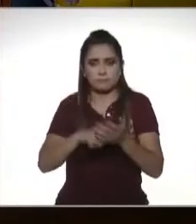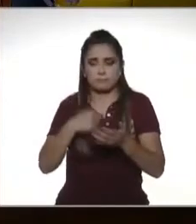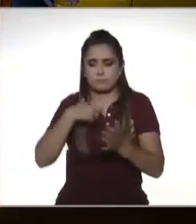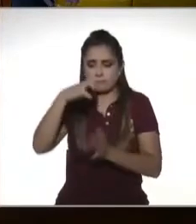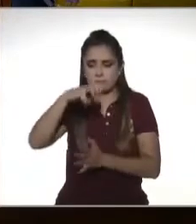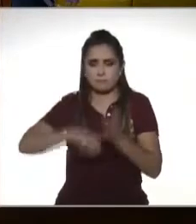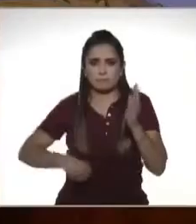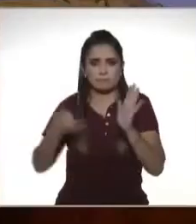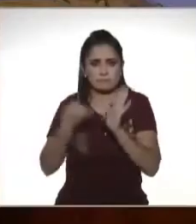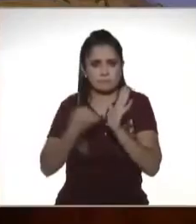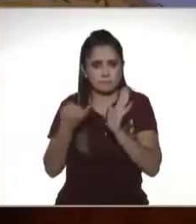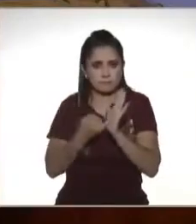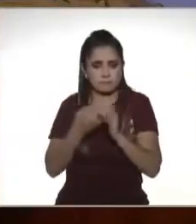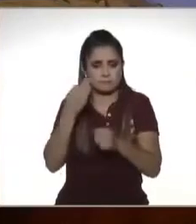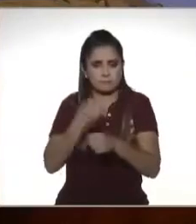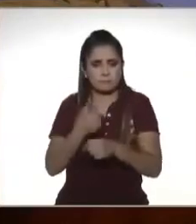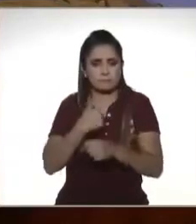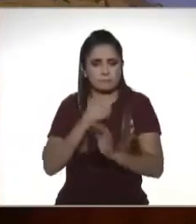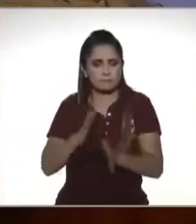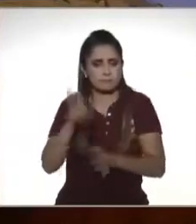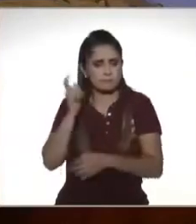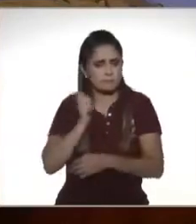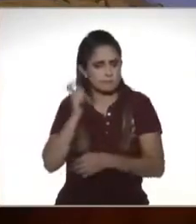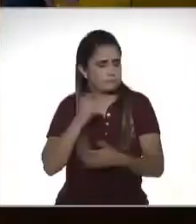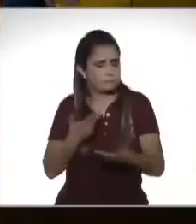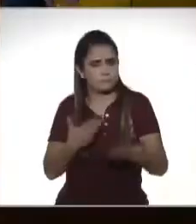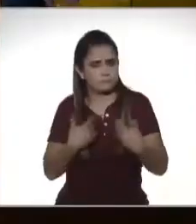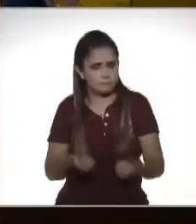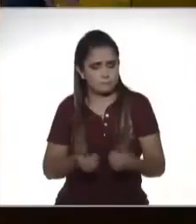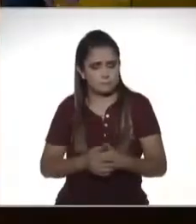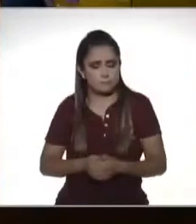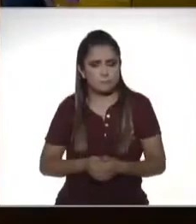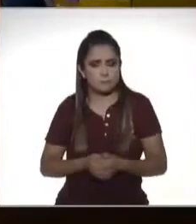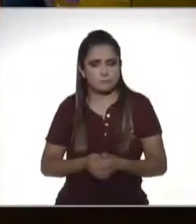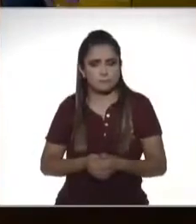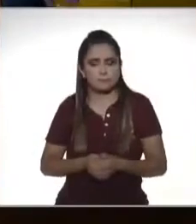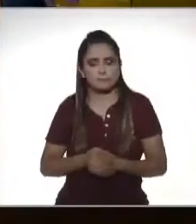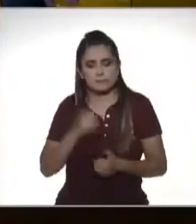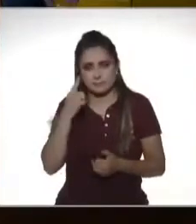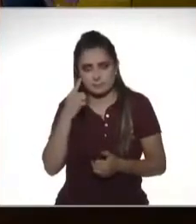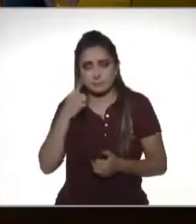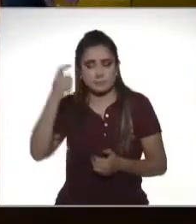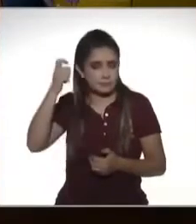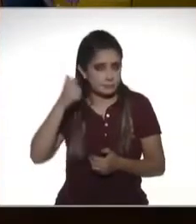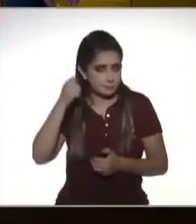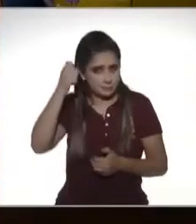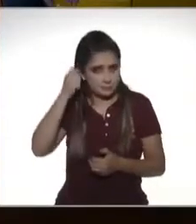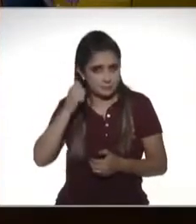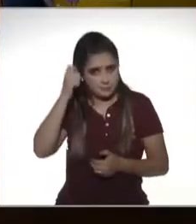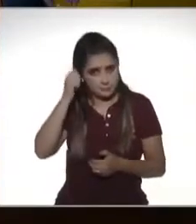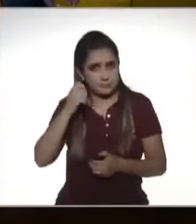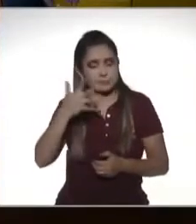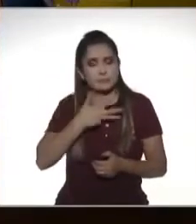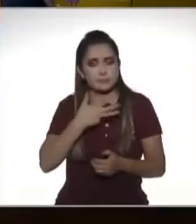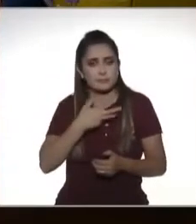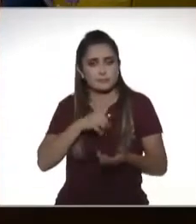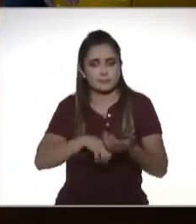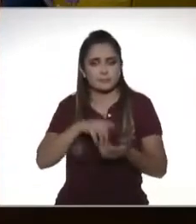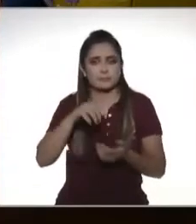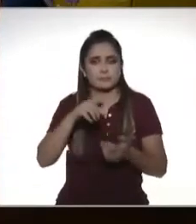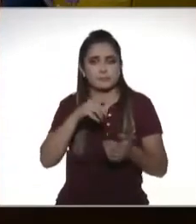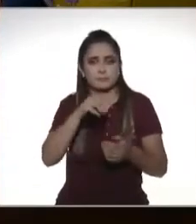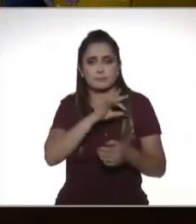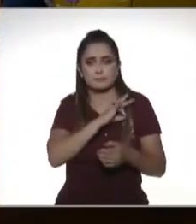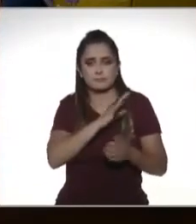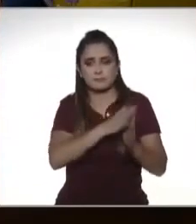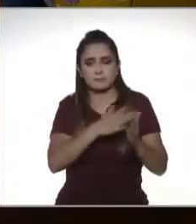impuestos y hoy por hoy soy jubilado bueno lo que sucede es que las pensiones tienen una exención de hasta